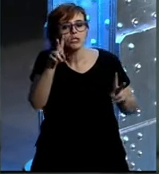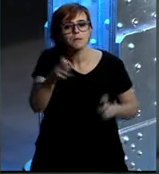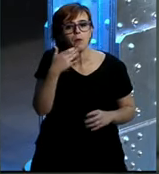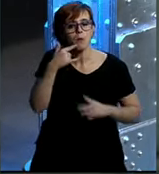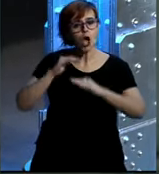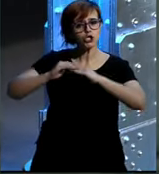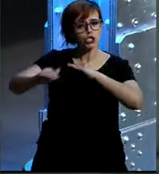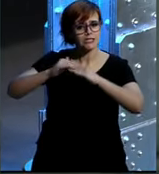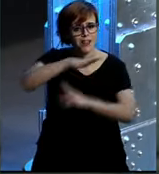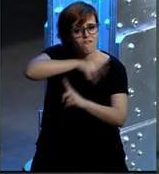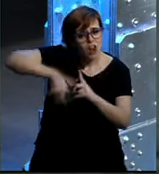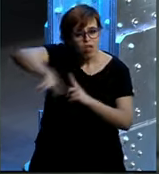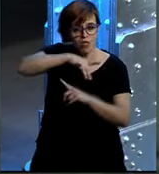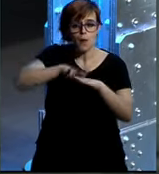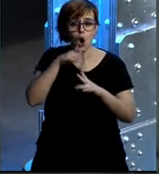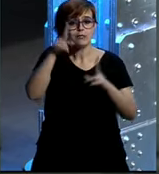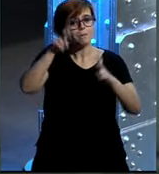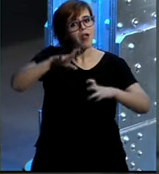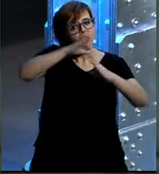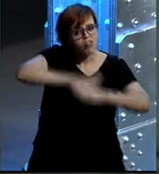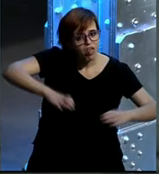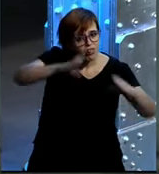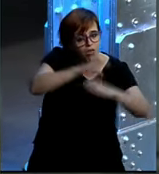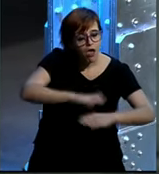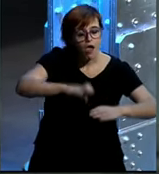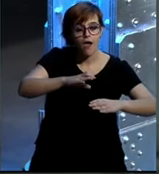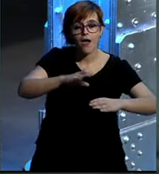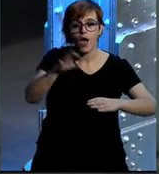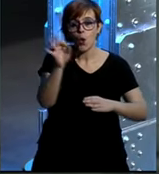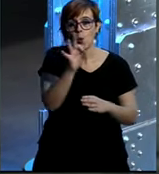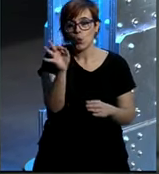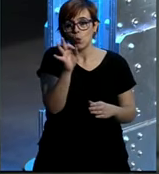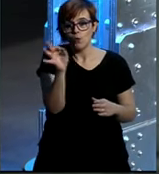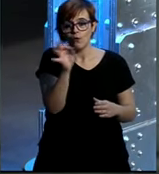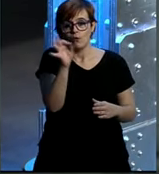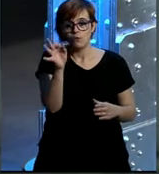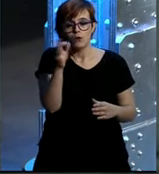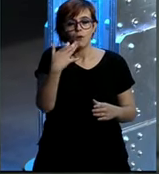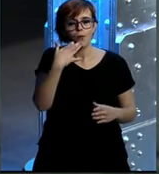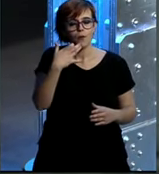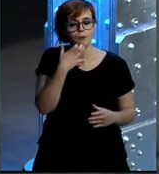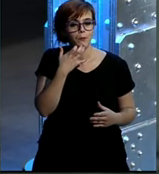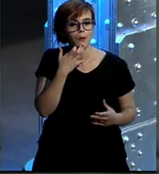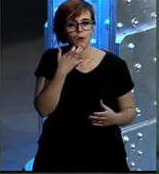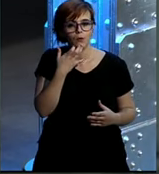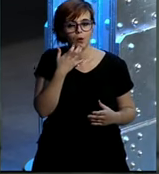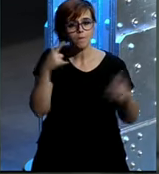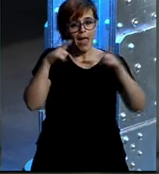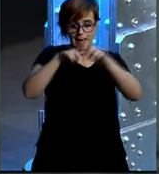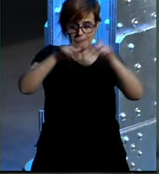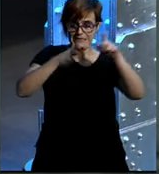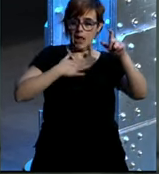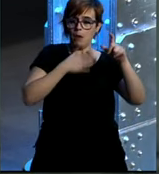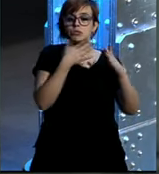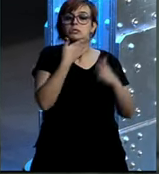sostenibilidad, hablamos de ciencia, porque la belleza es ciencia, hablamos de cómo somos como empresa para